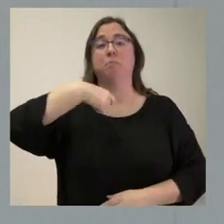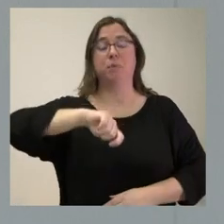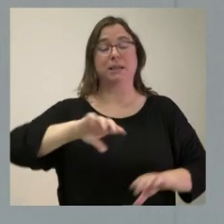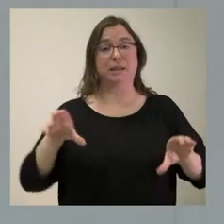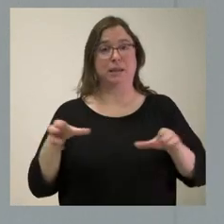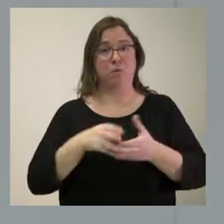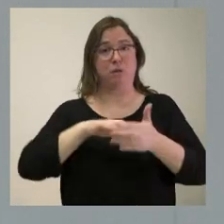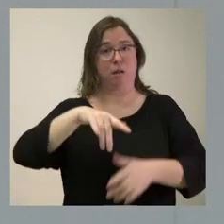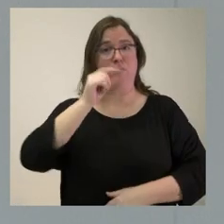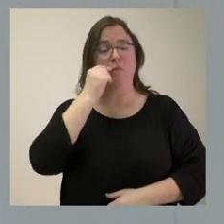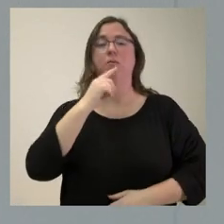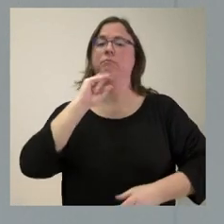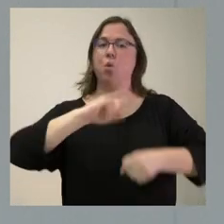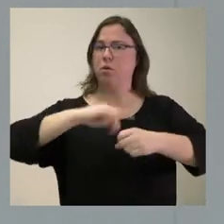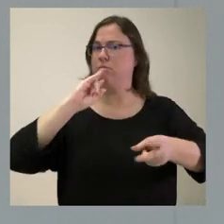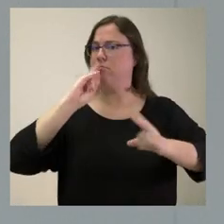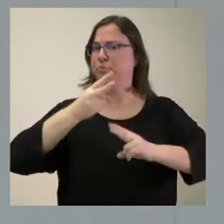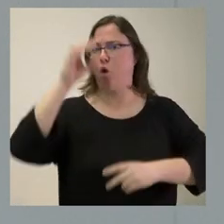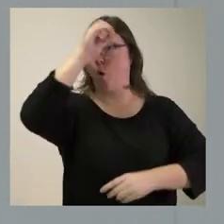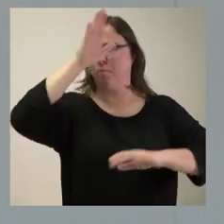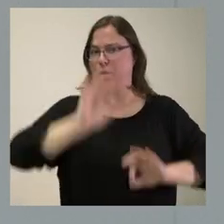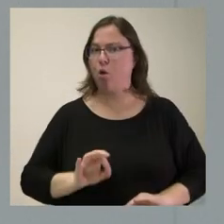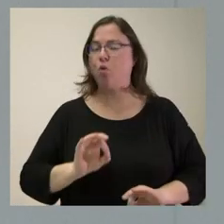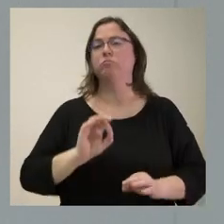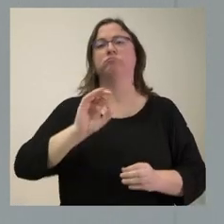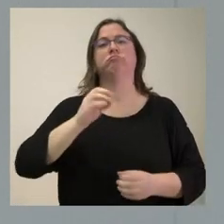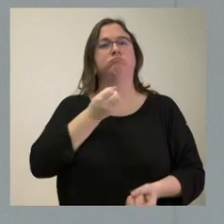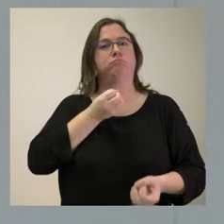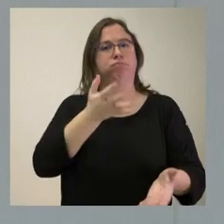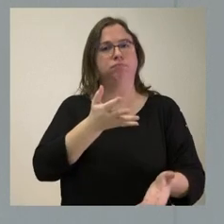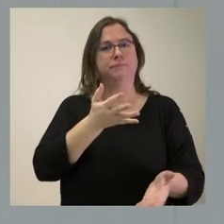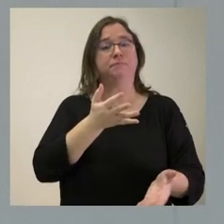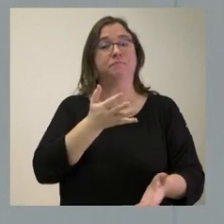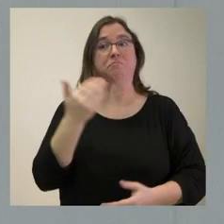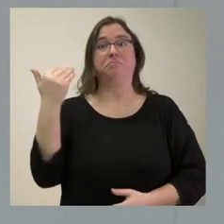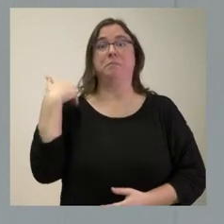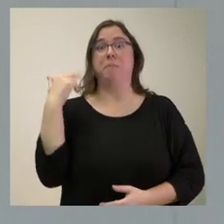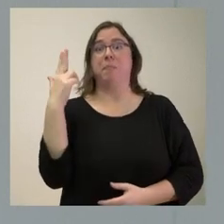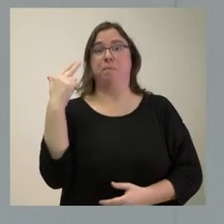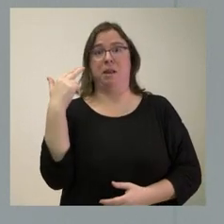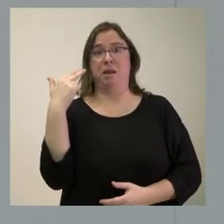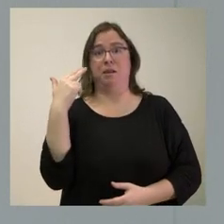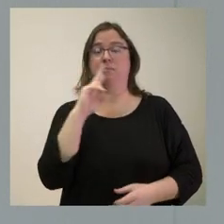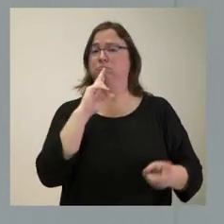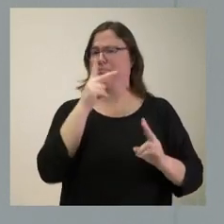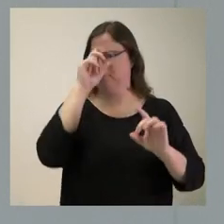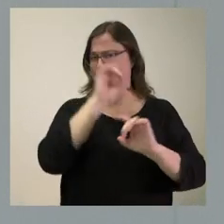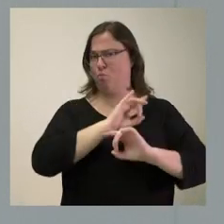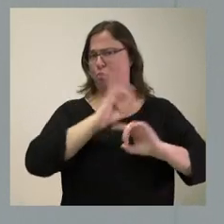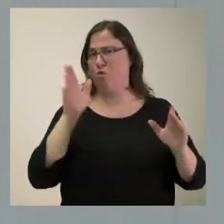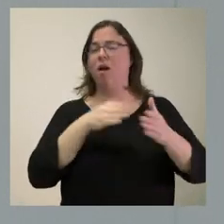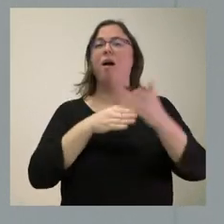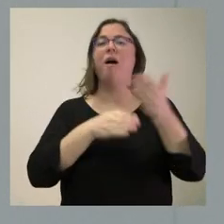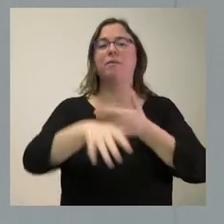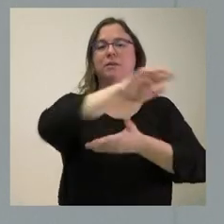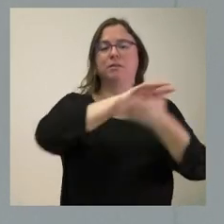lunes dejó claro la posición de la Junta de Castilla y León. El viernes lo hizo claramente mediante un escrito